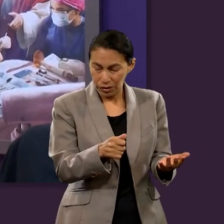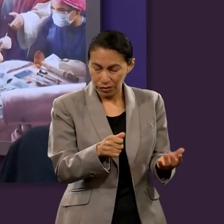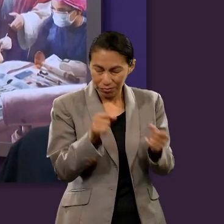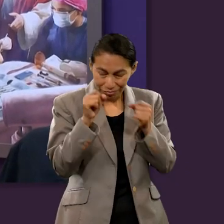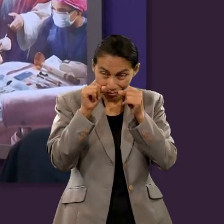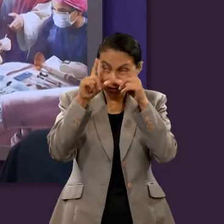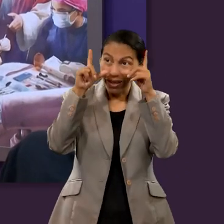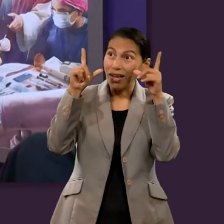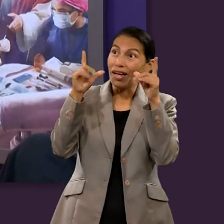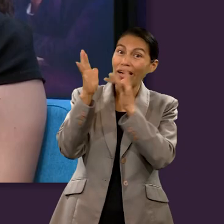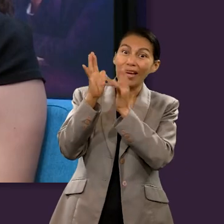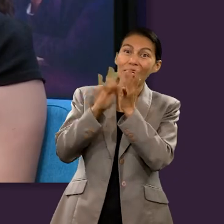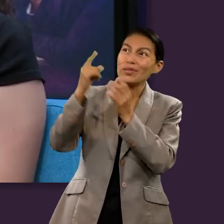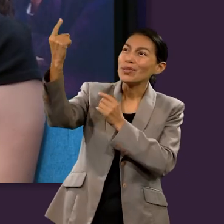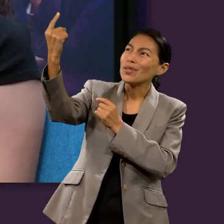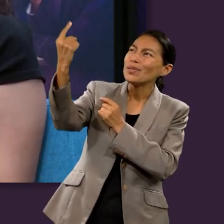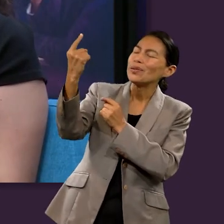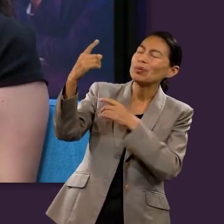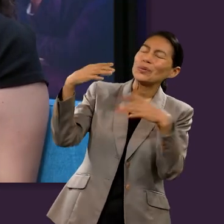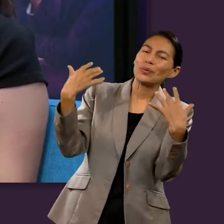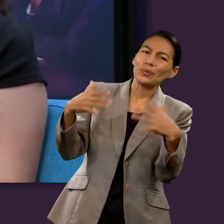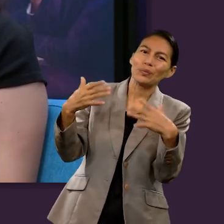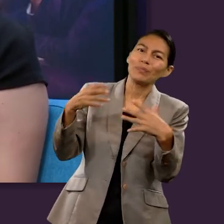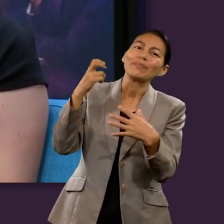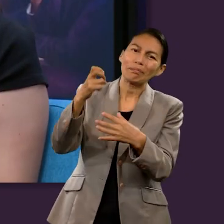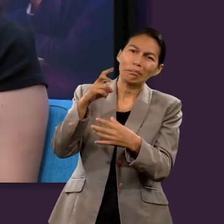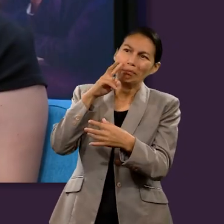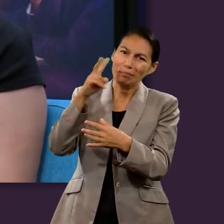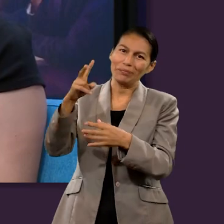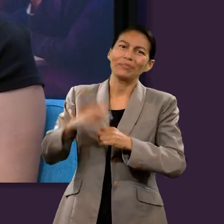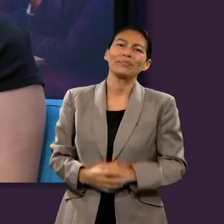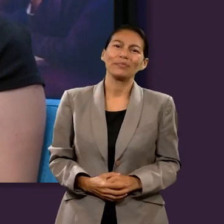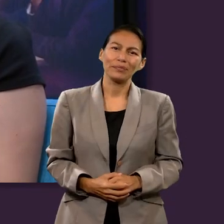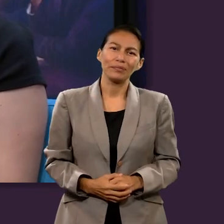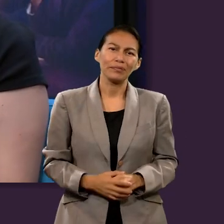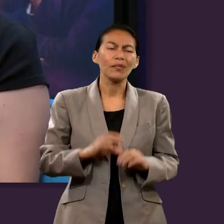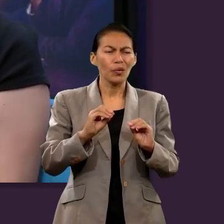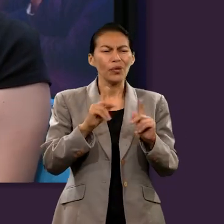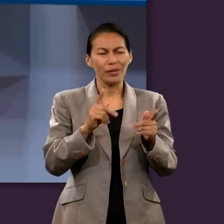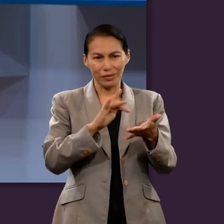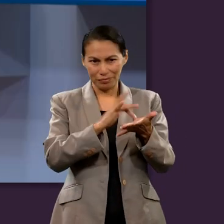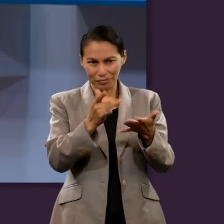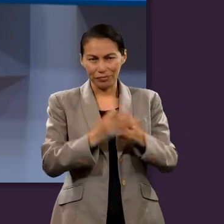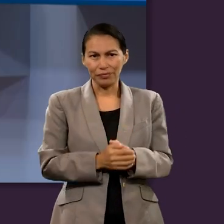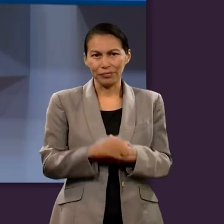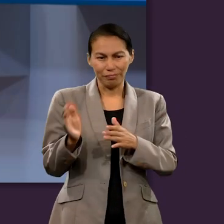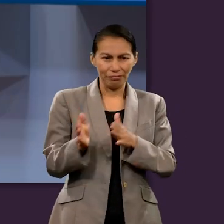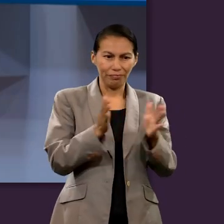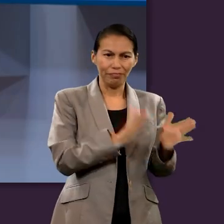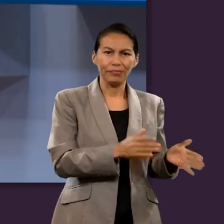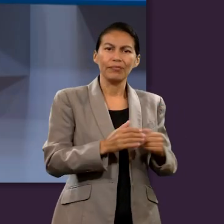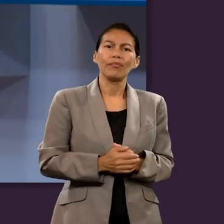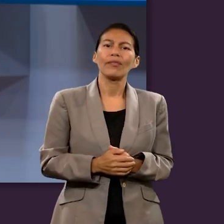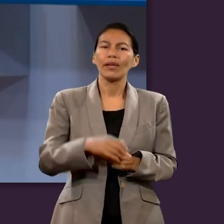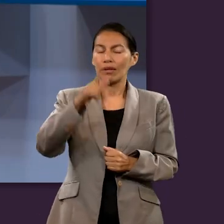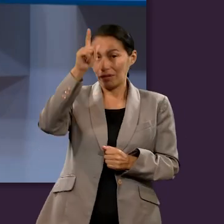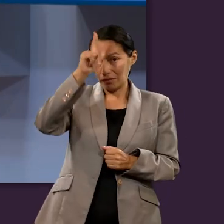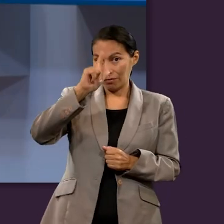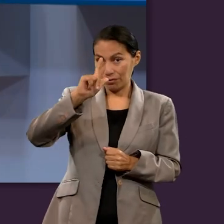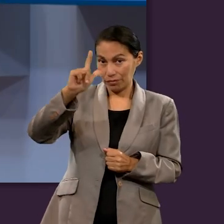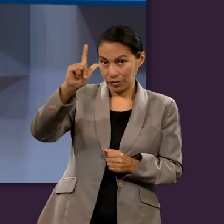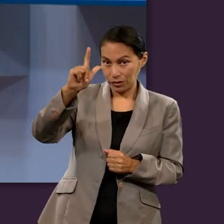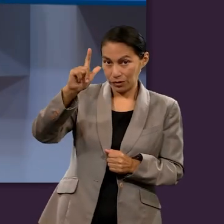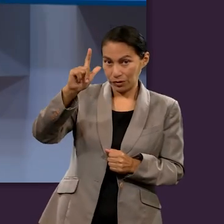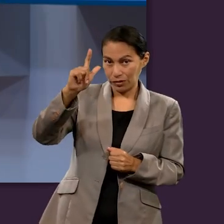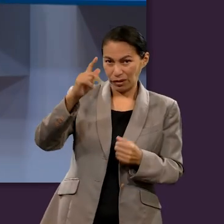es el retorno de la segunda venida de Jesús. Muy bien, gracias. Pasando a otra idea, vamos a hablar sobre espíritus